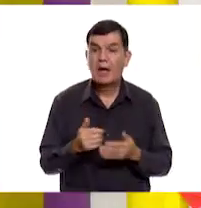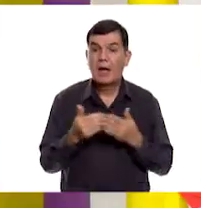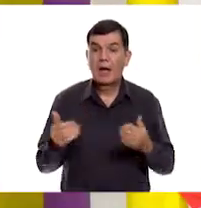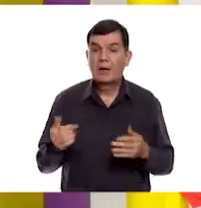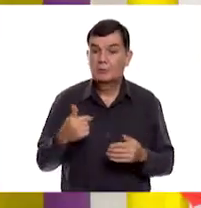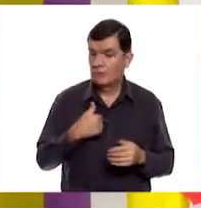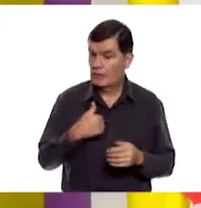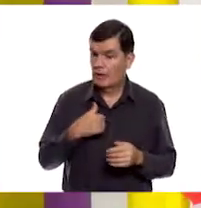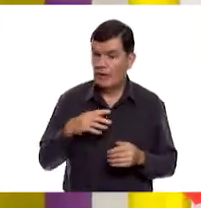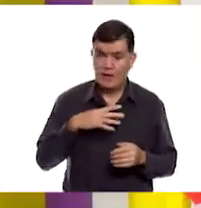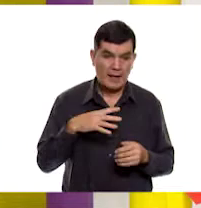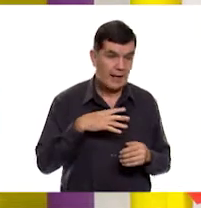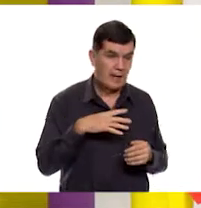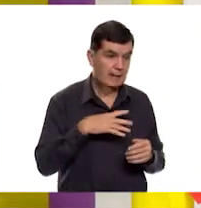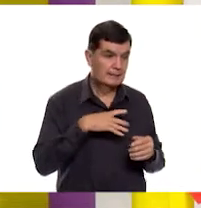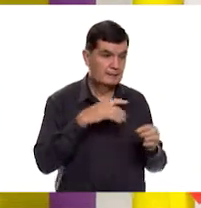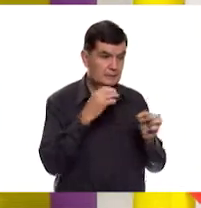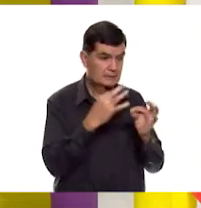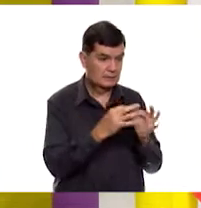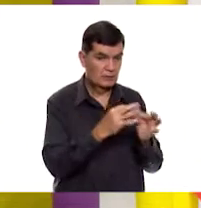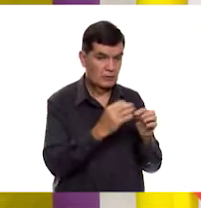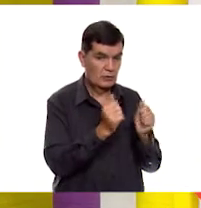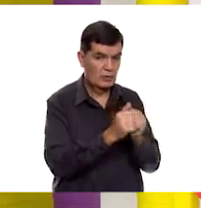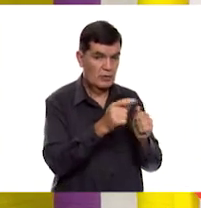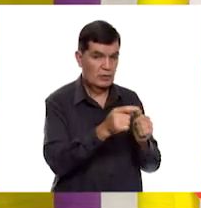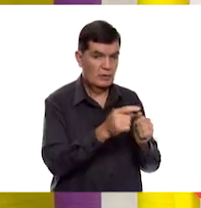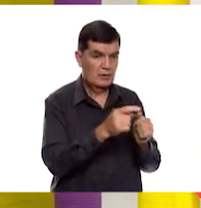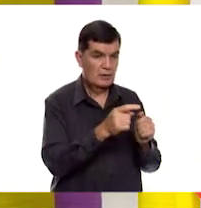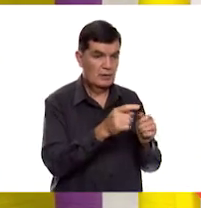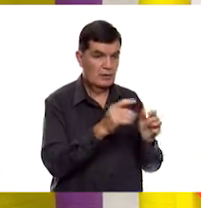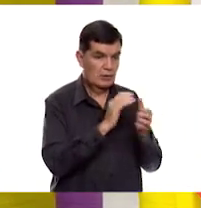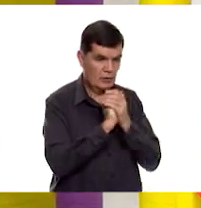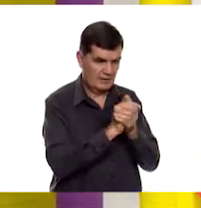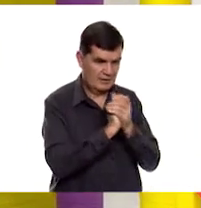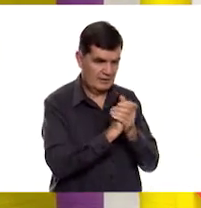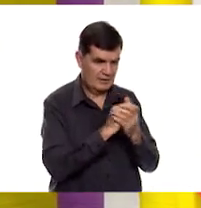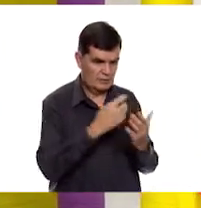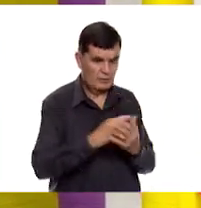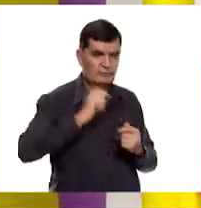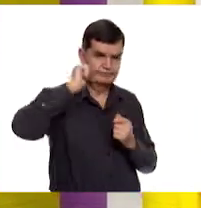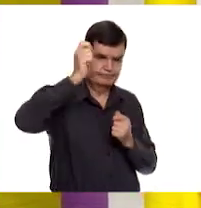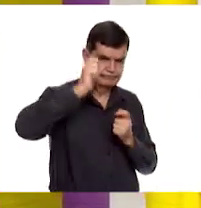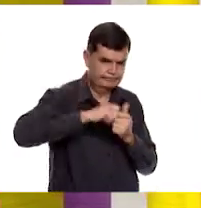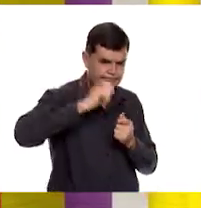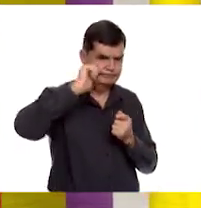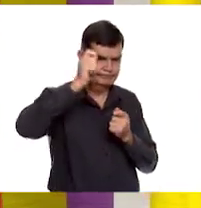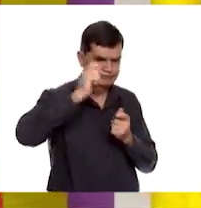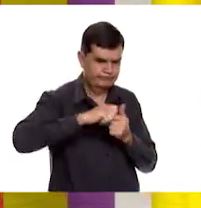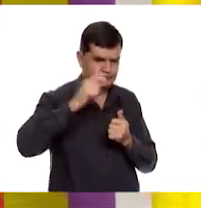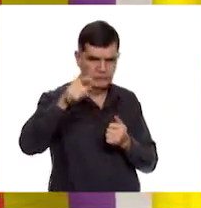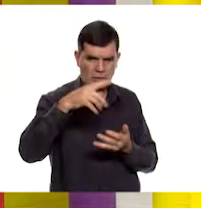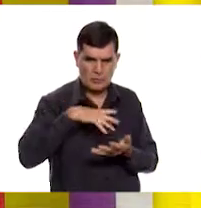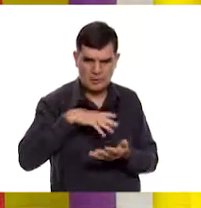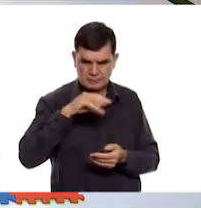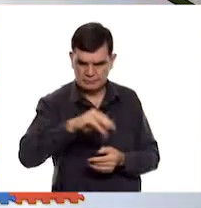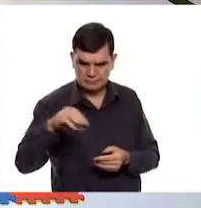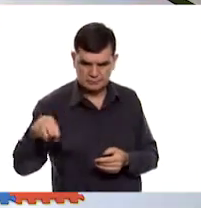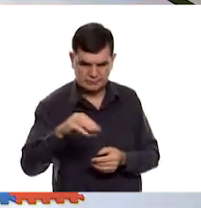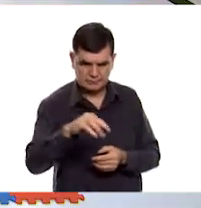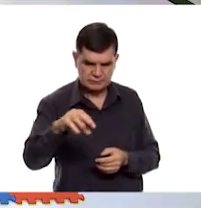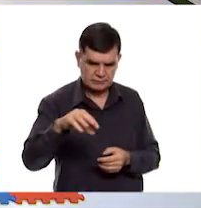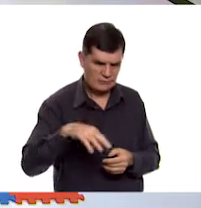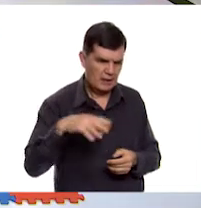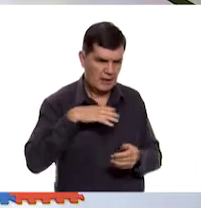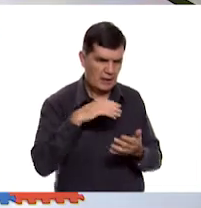aquí ya tengo listas las tarjetas de nuestra lotería. Yo voy a cantar la lotería, ahí hay unas fichitas azules, unos circulitos